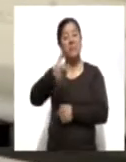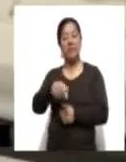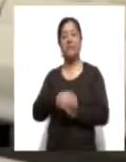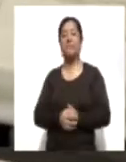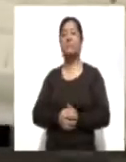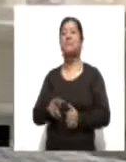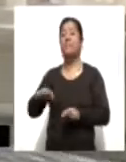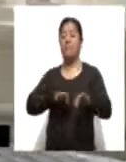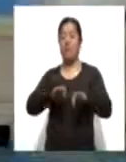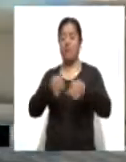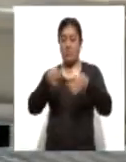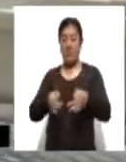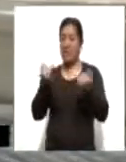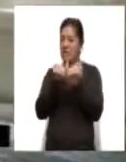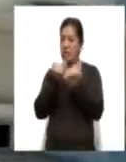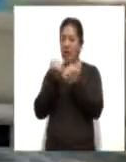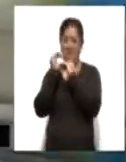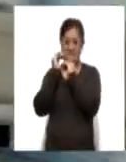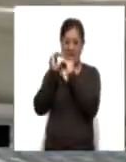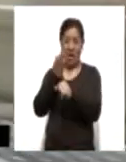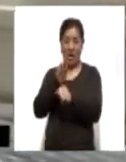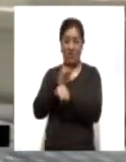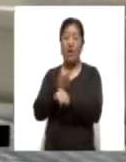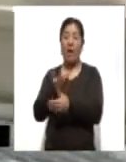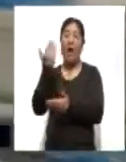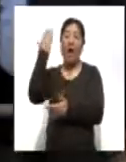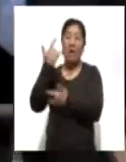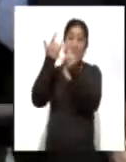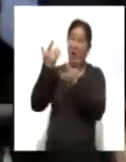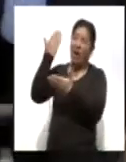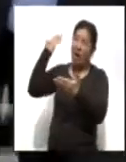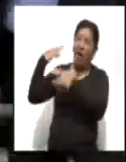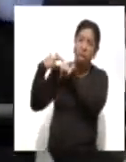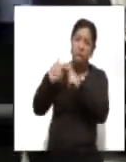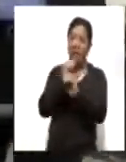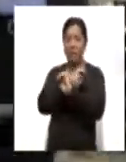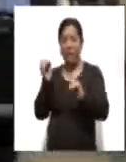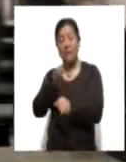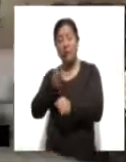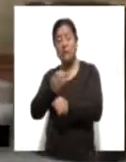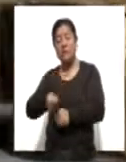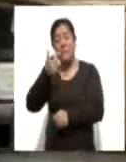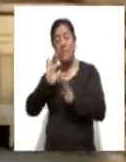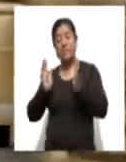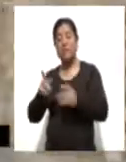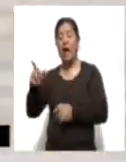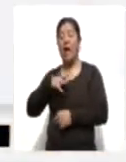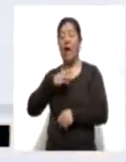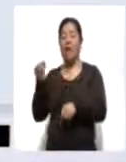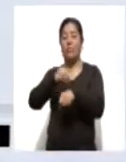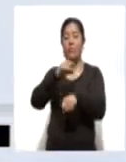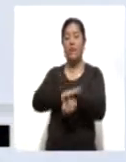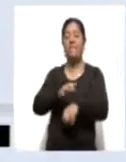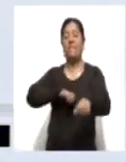formal ha alcanzado su máximo histórico. En ese sentido, reconoció la importancia de materializar la instalación de Blue Tissue en el estado.